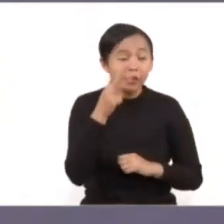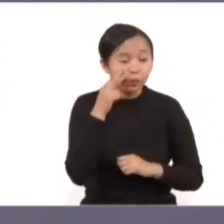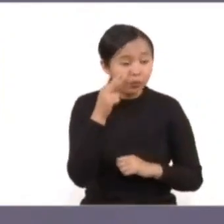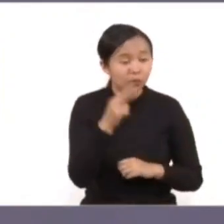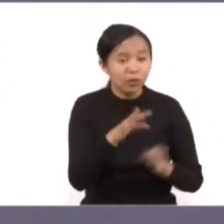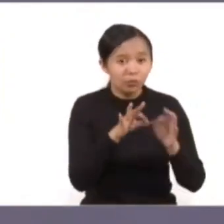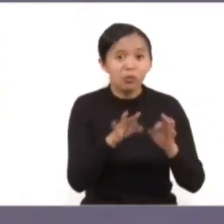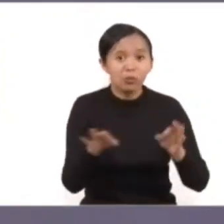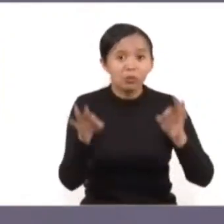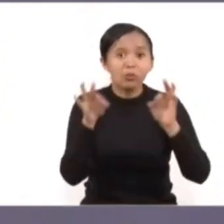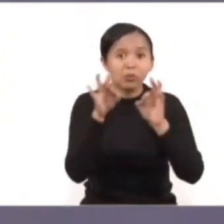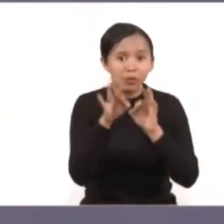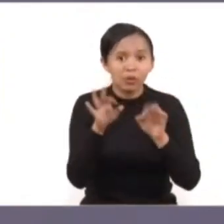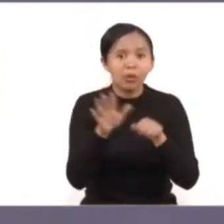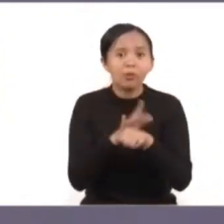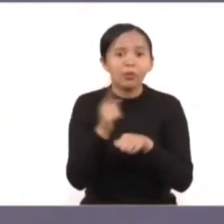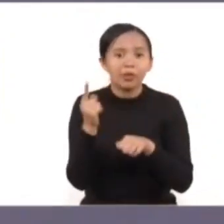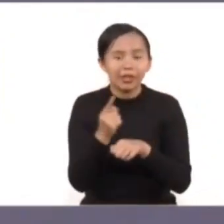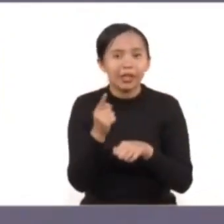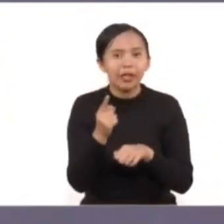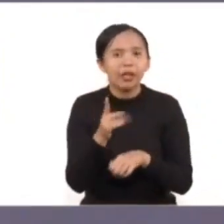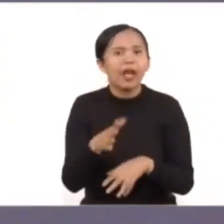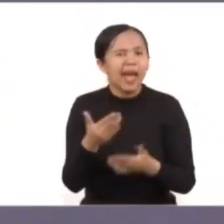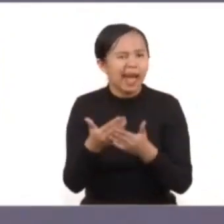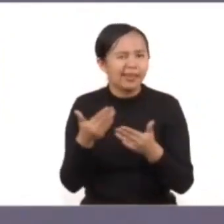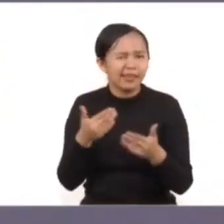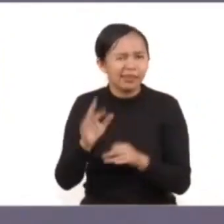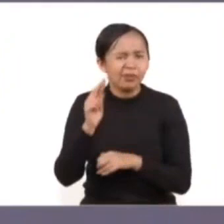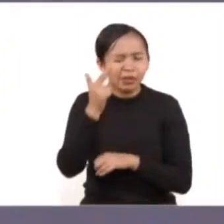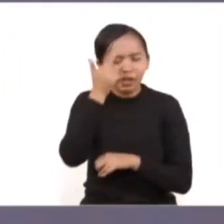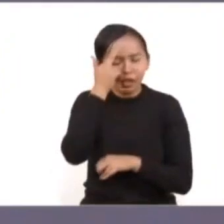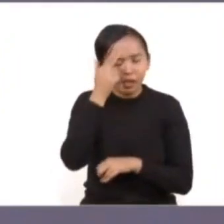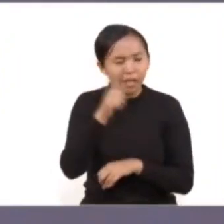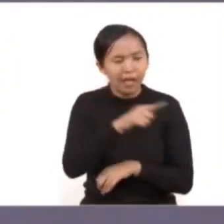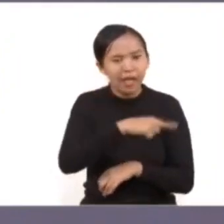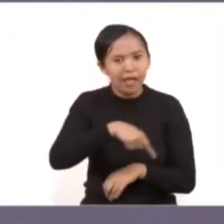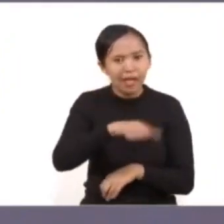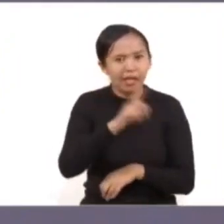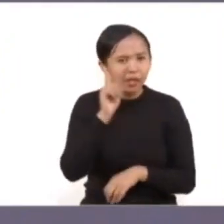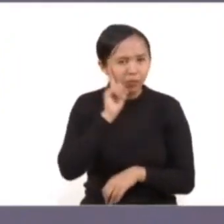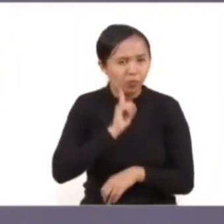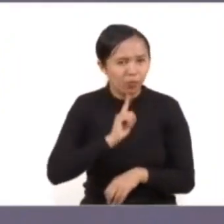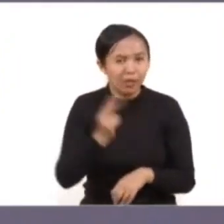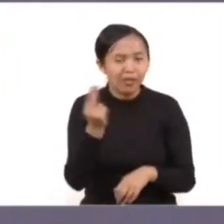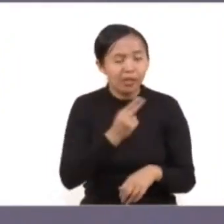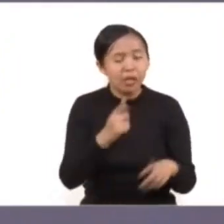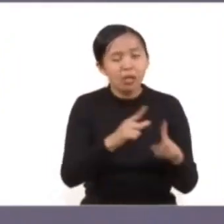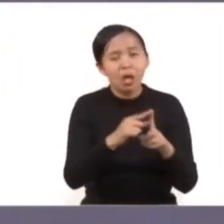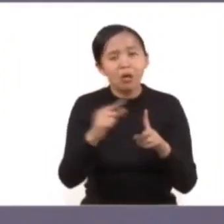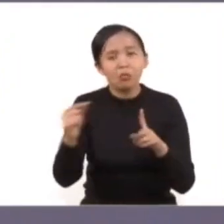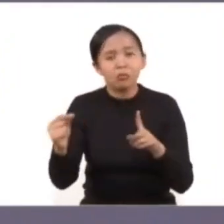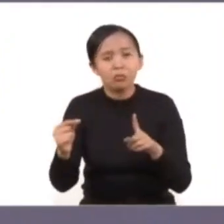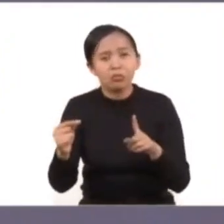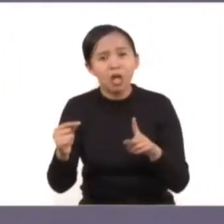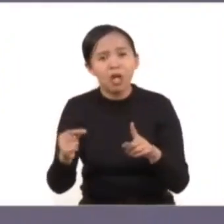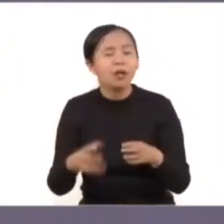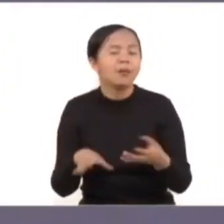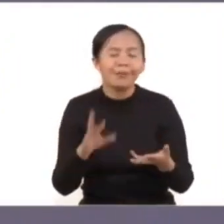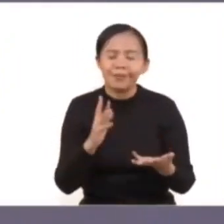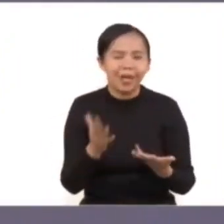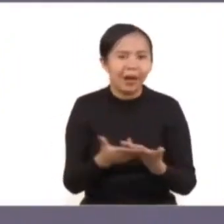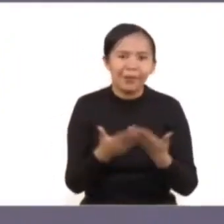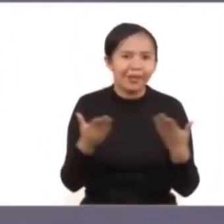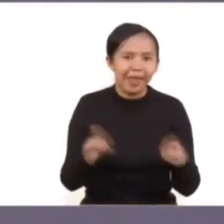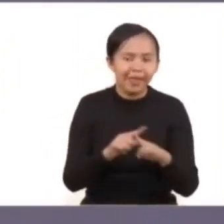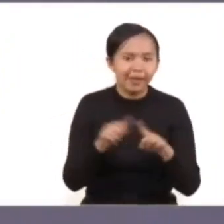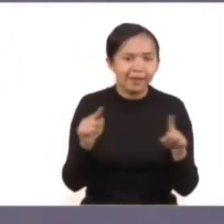acción muy particular en donde ya no son las mujeres las que deben abandonar sus espacios, dando con ello la seguridad a sus